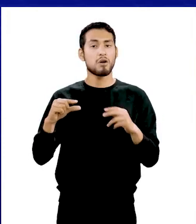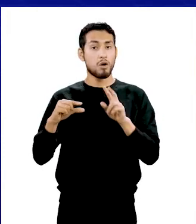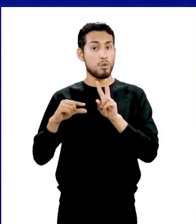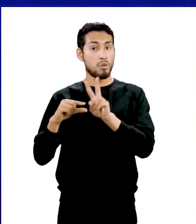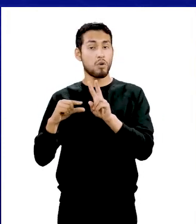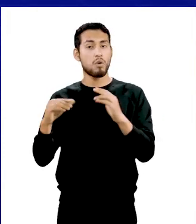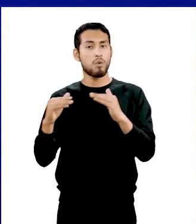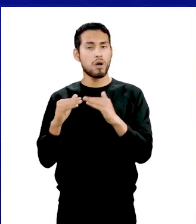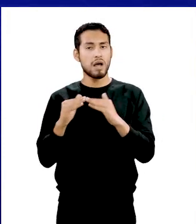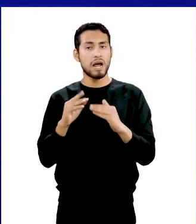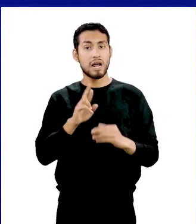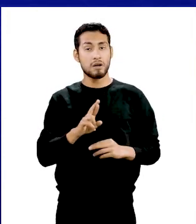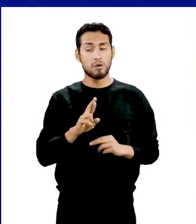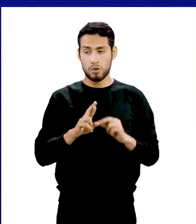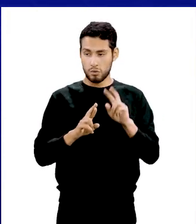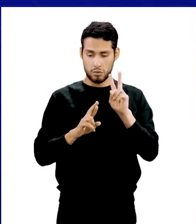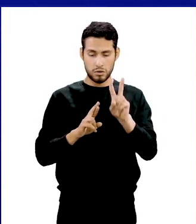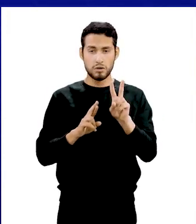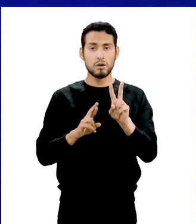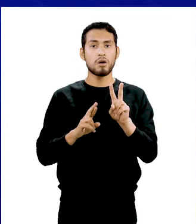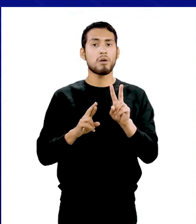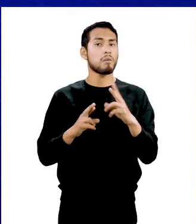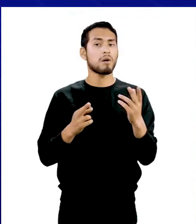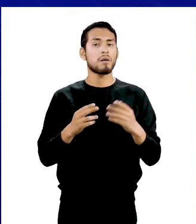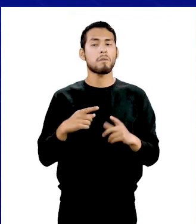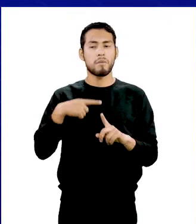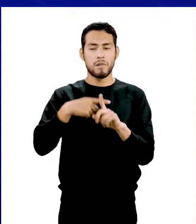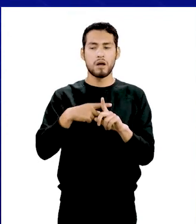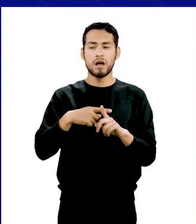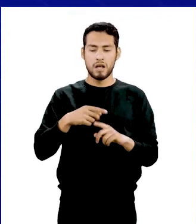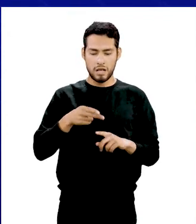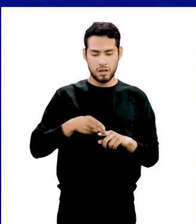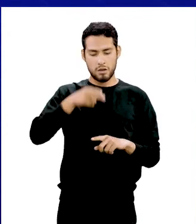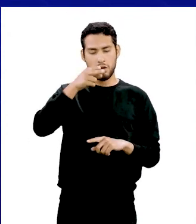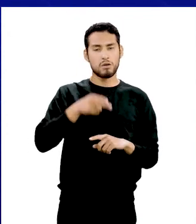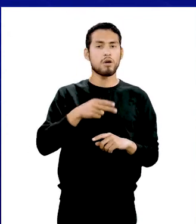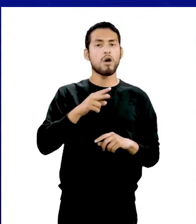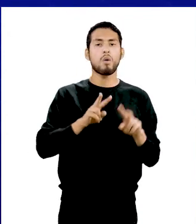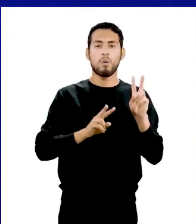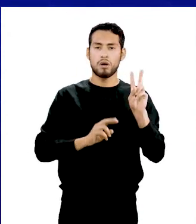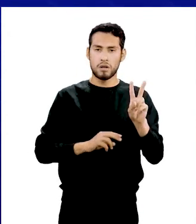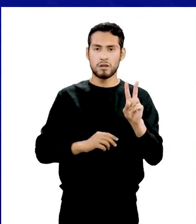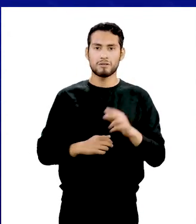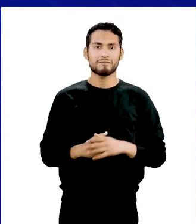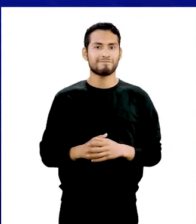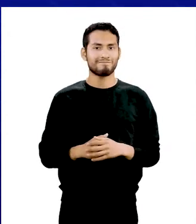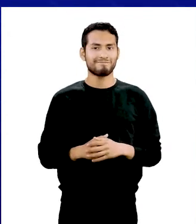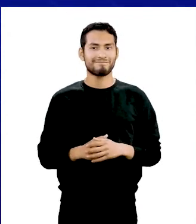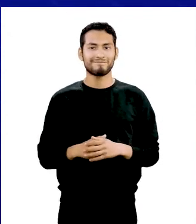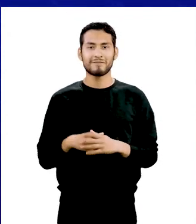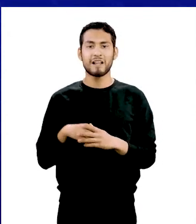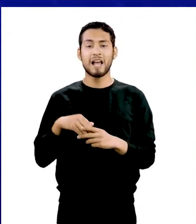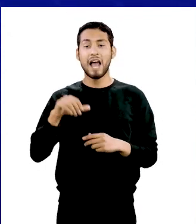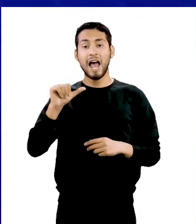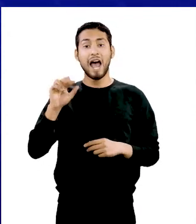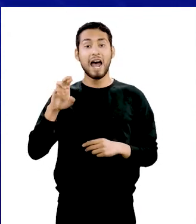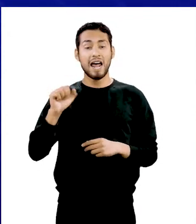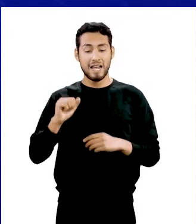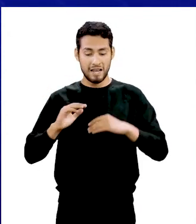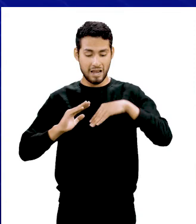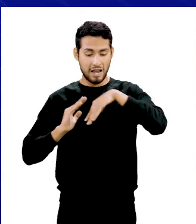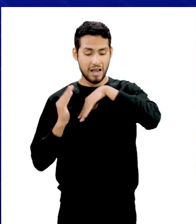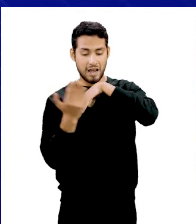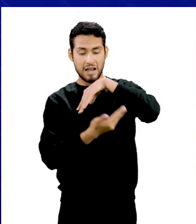Generatriz al cuadrado es igual a radio al cuadrado más altura al cuadrado. El área